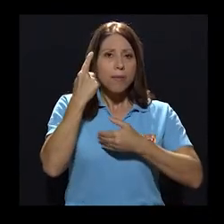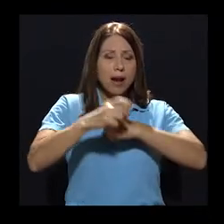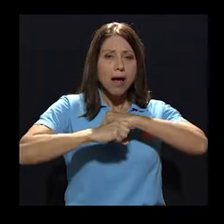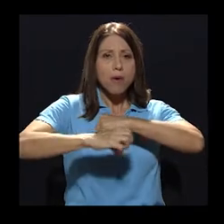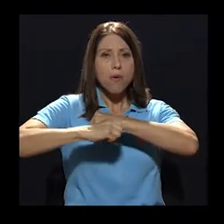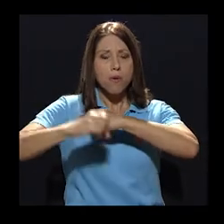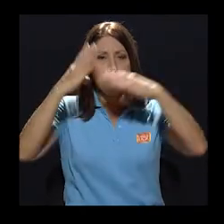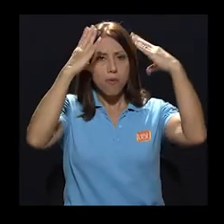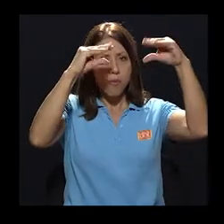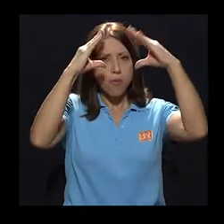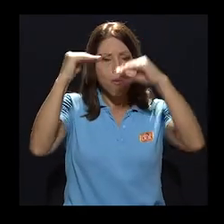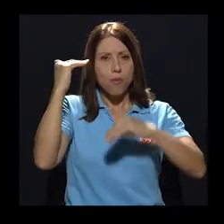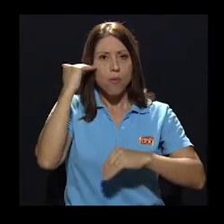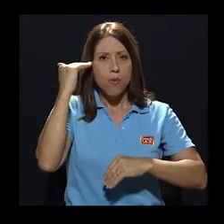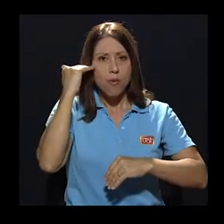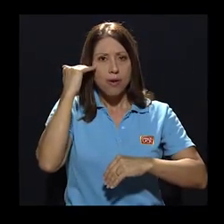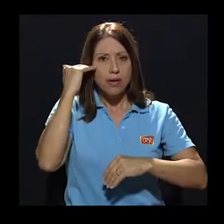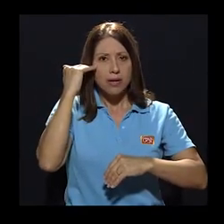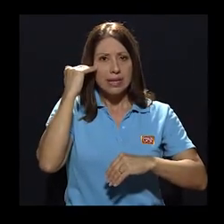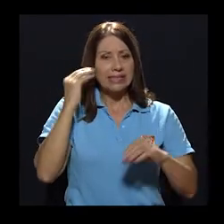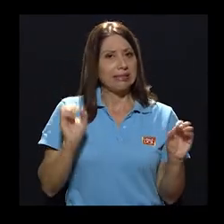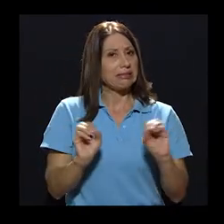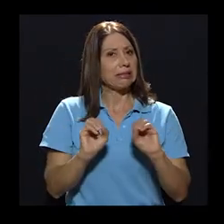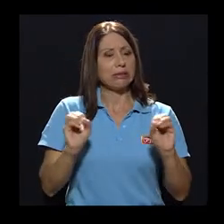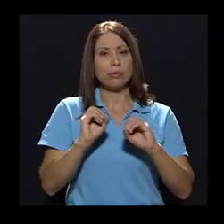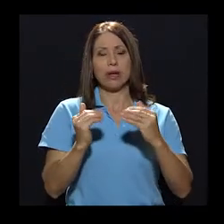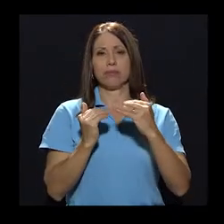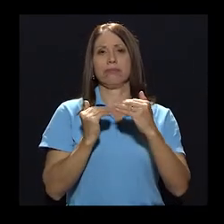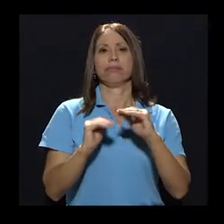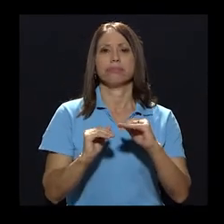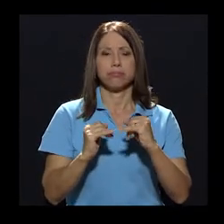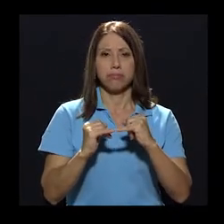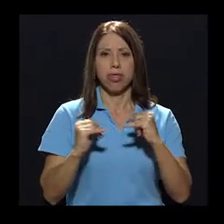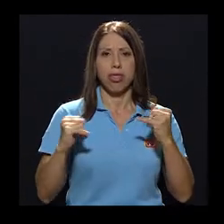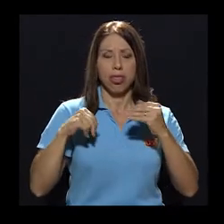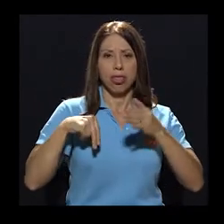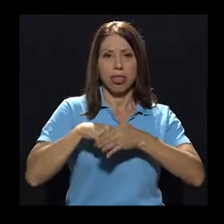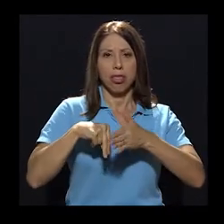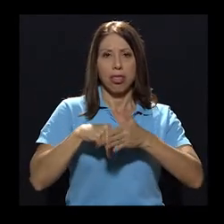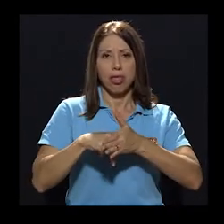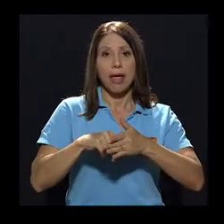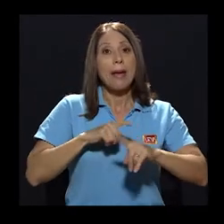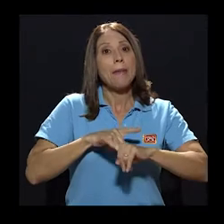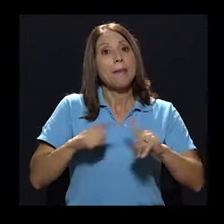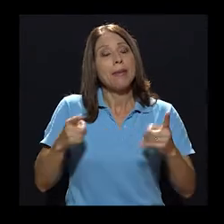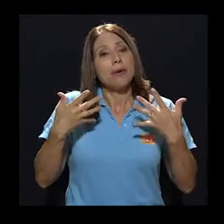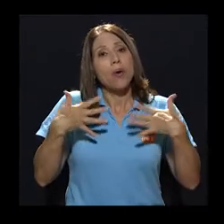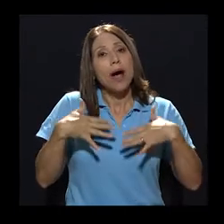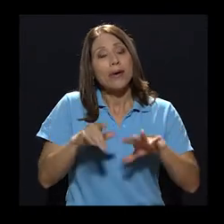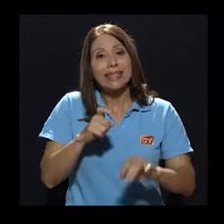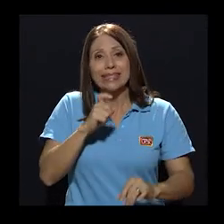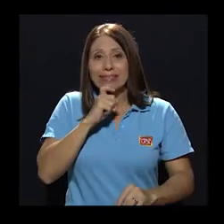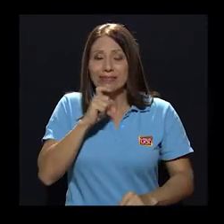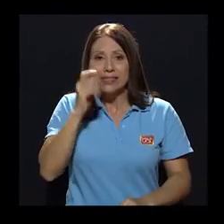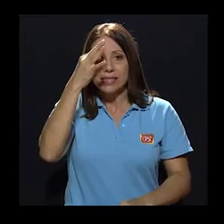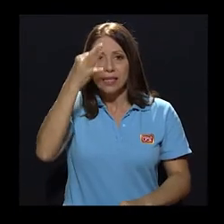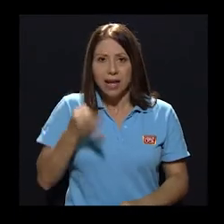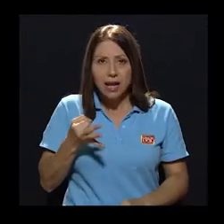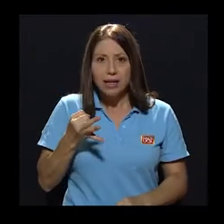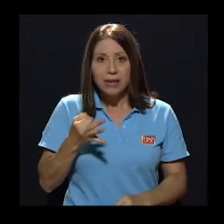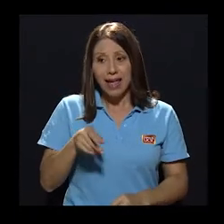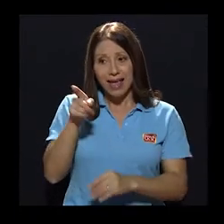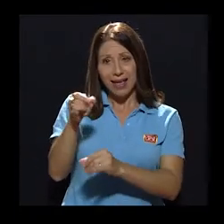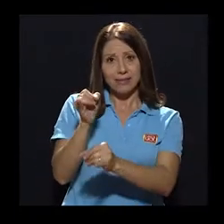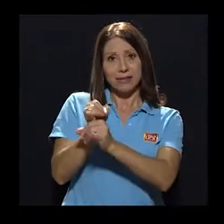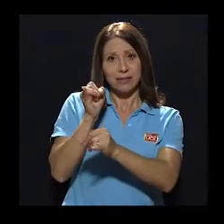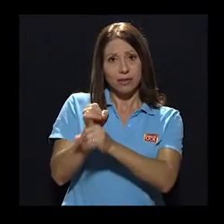información y el conocimiento, sin ninguna restricción. Sin embargo, aunque resulte difícil de creer, ha